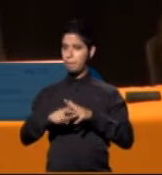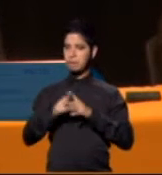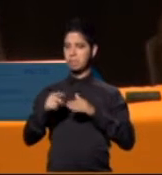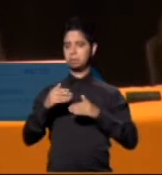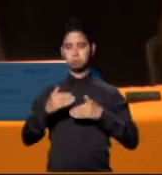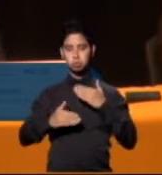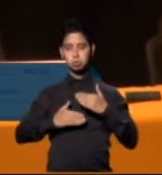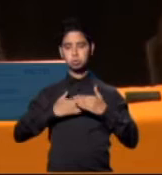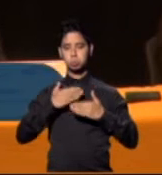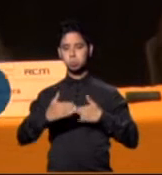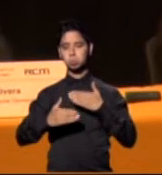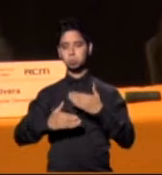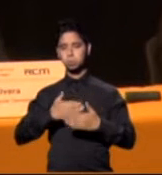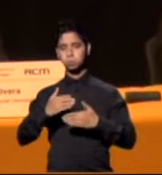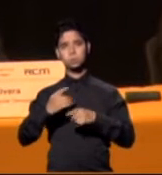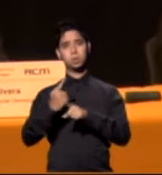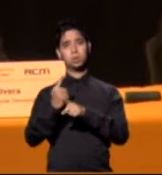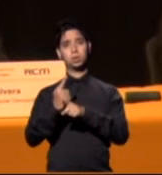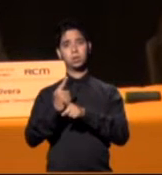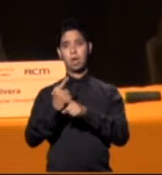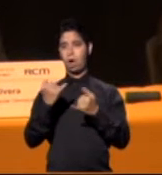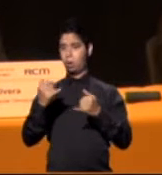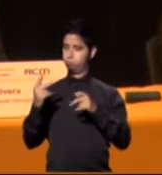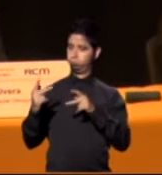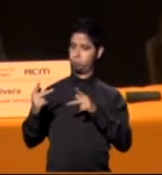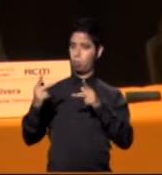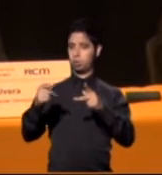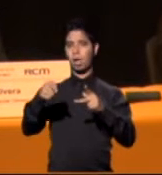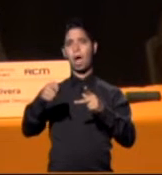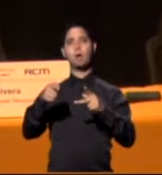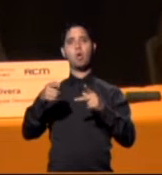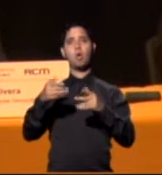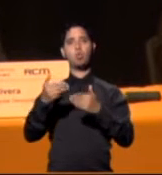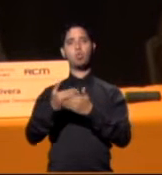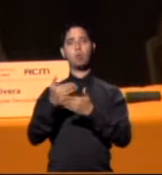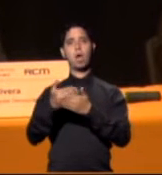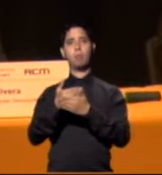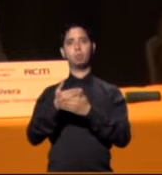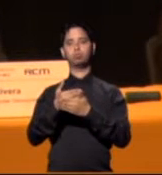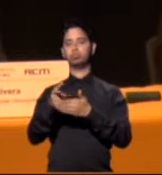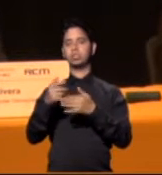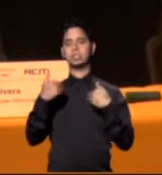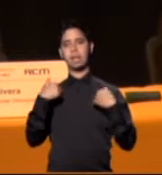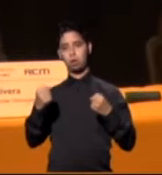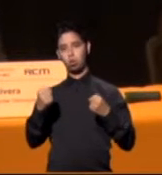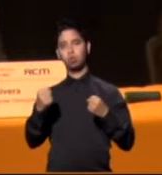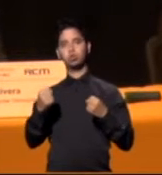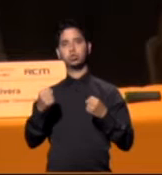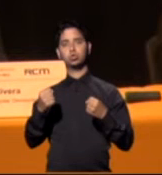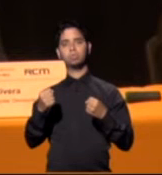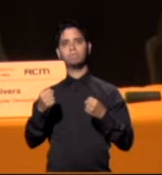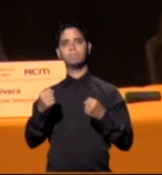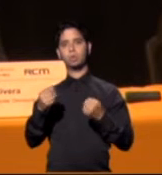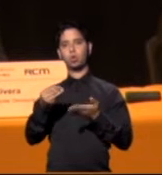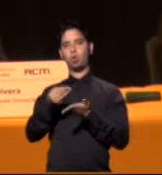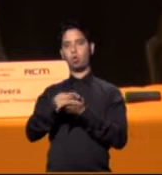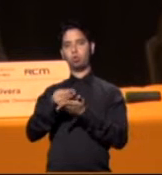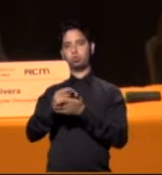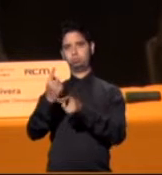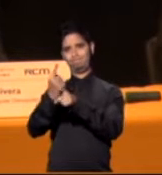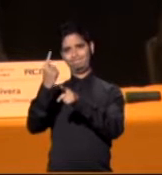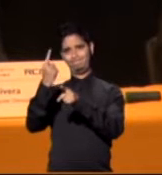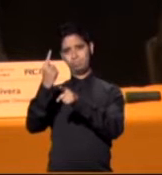avancemos en ruta, a presentar un modelo de salud, costo efectivo, que no se base en un análisis actuarial,